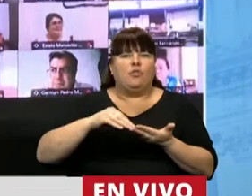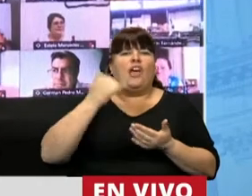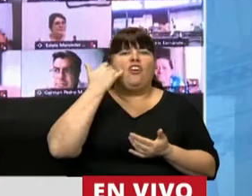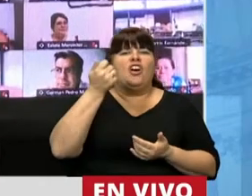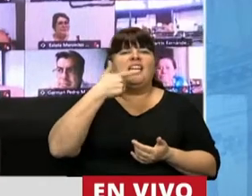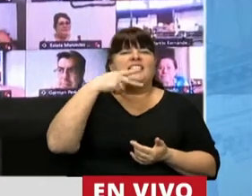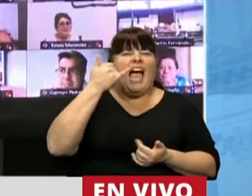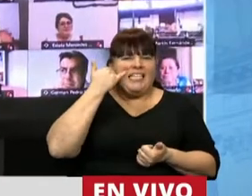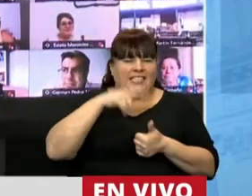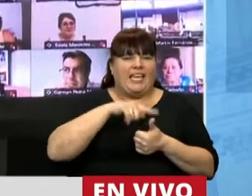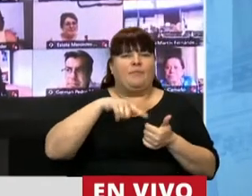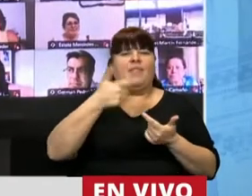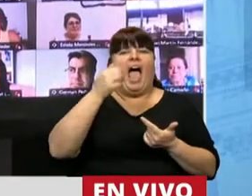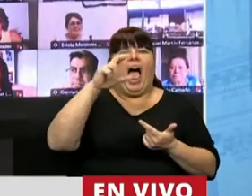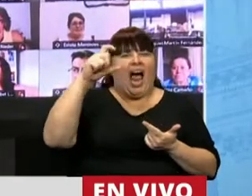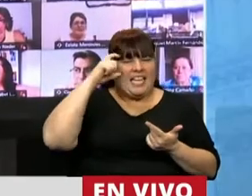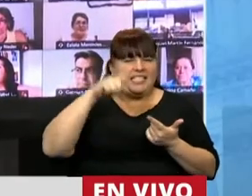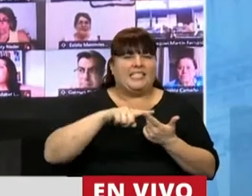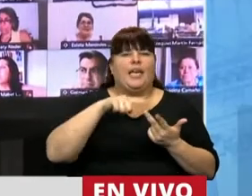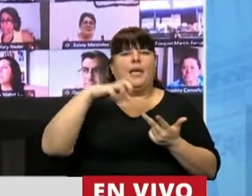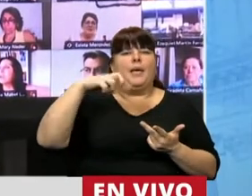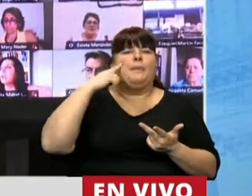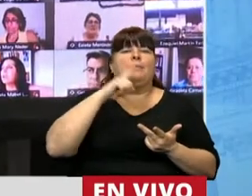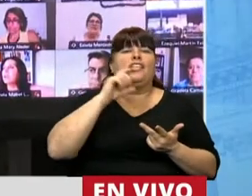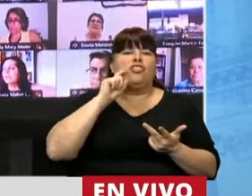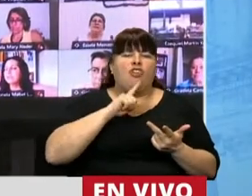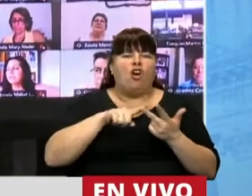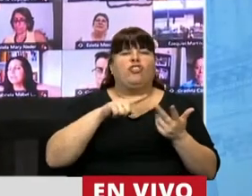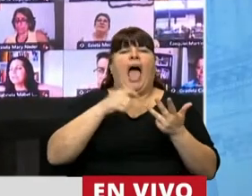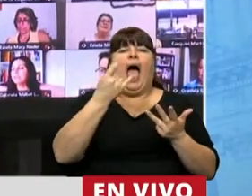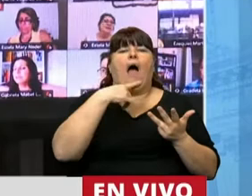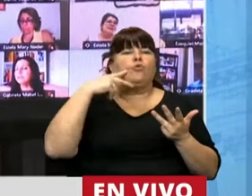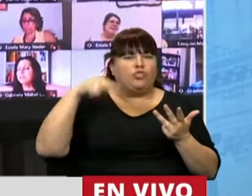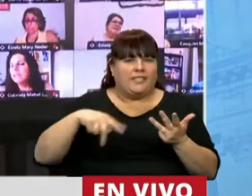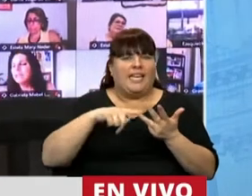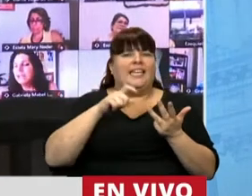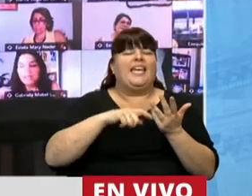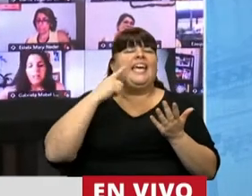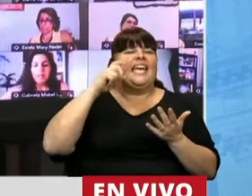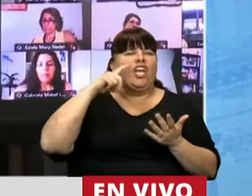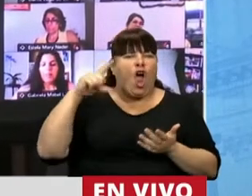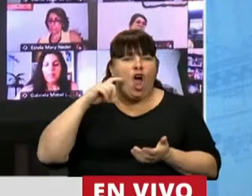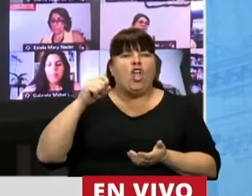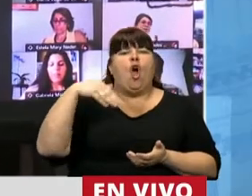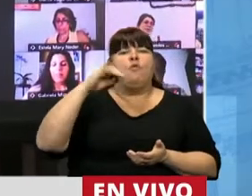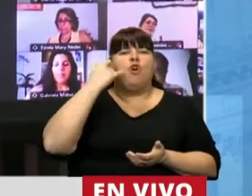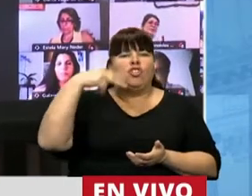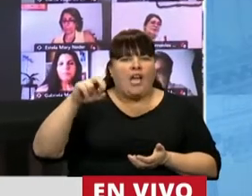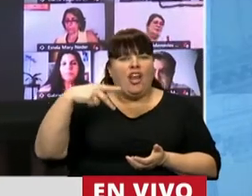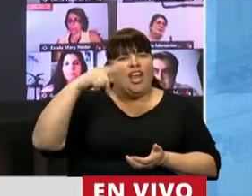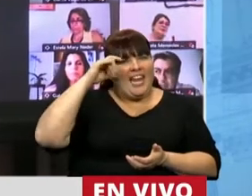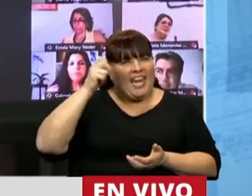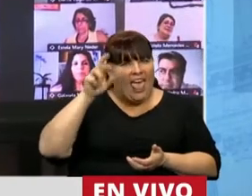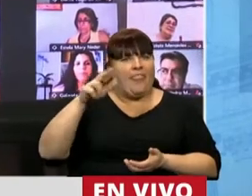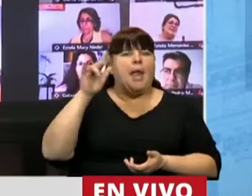Hugo Yasky, el diputado Mario Arce, Carla Pitiot, Brenda Austin, Silvana Ginocchio, Facundo Moyano, Estela Néder,